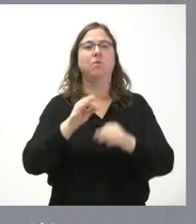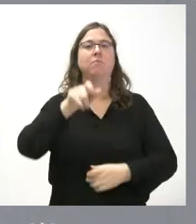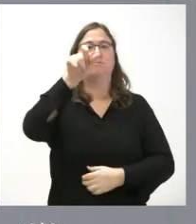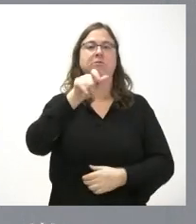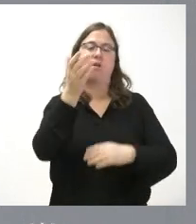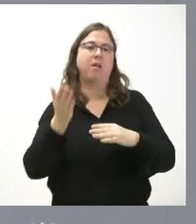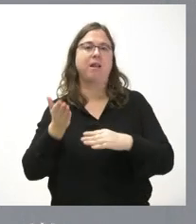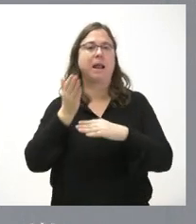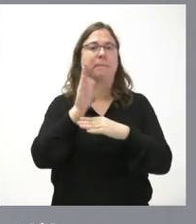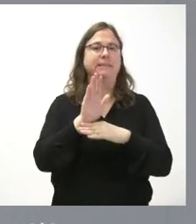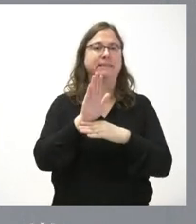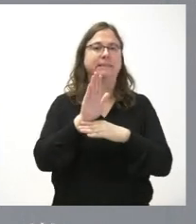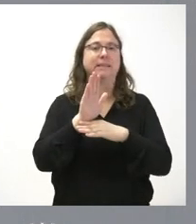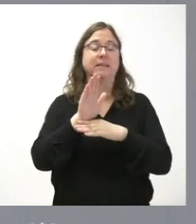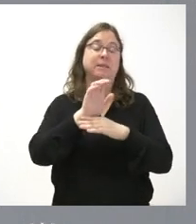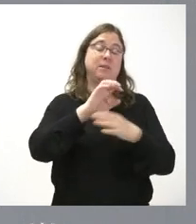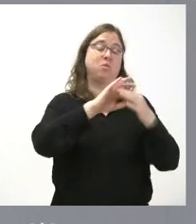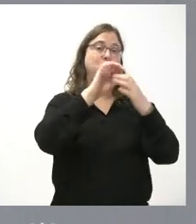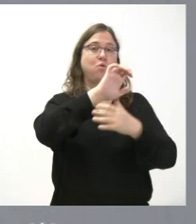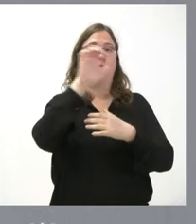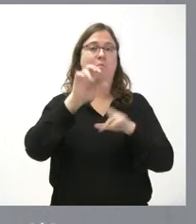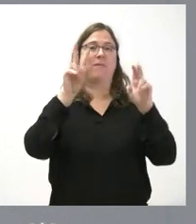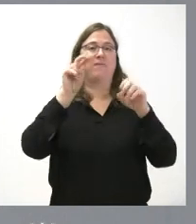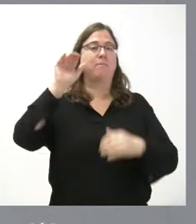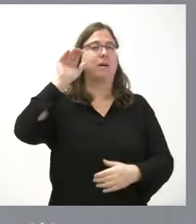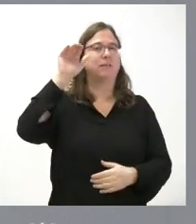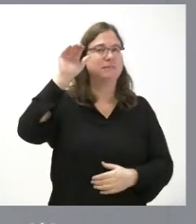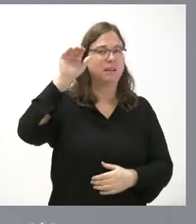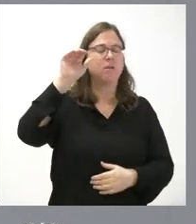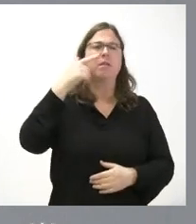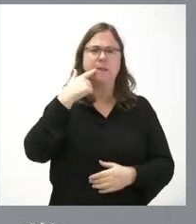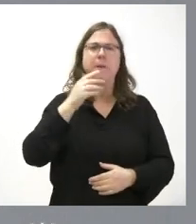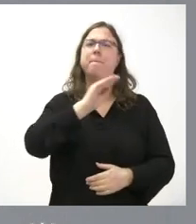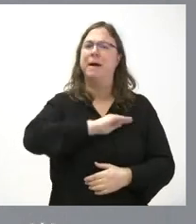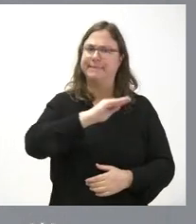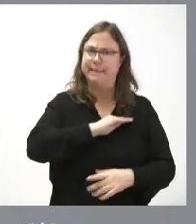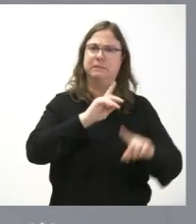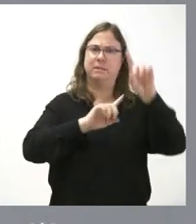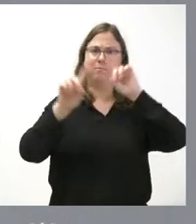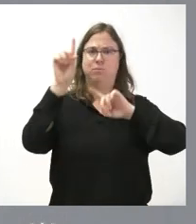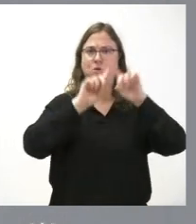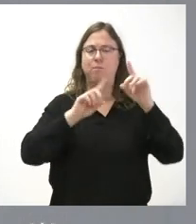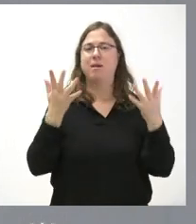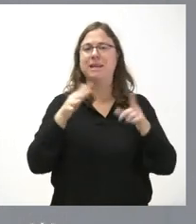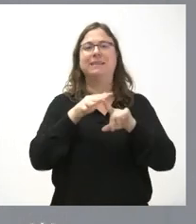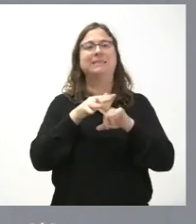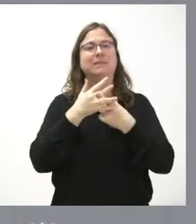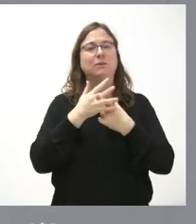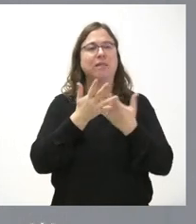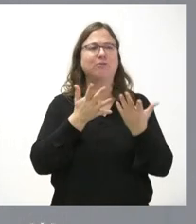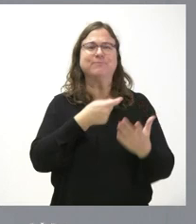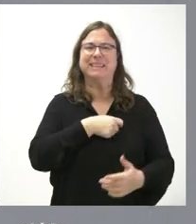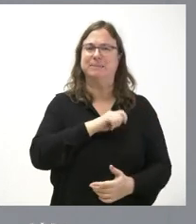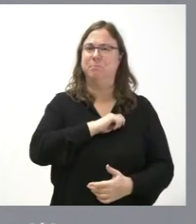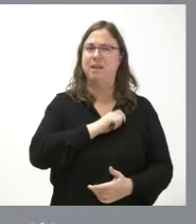representante de la Unión Europea en temas exteriores que dijo que estaba bastante preocupado es la deriva que está teniendo España a la